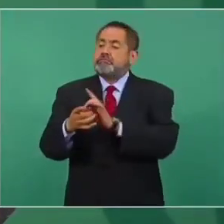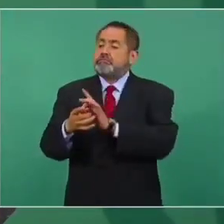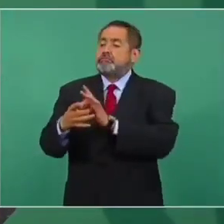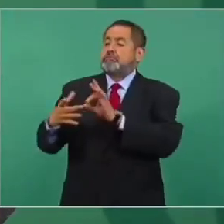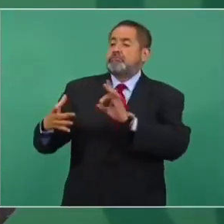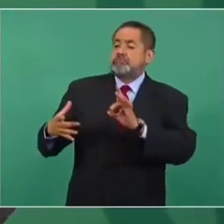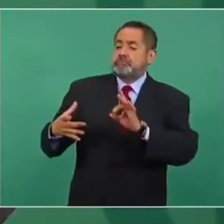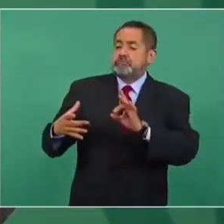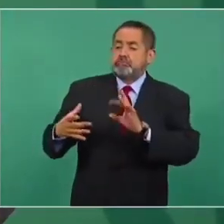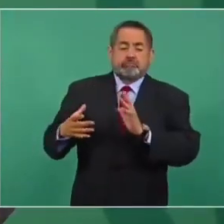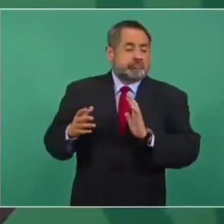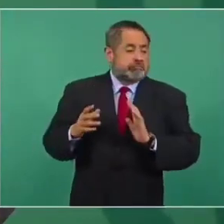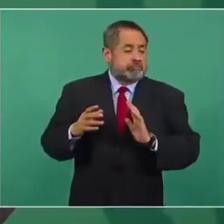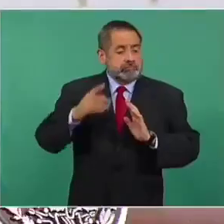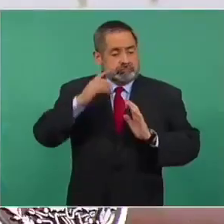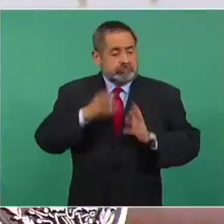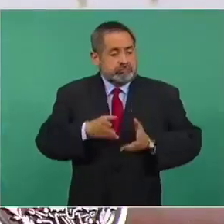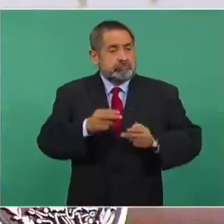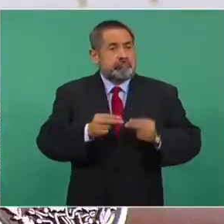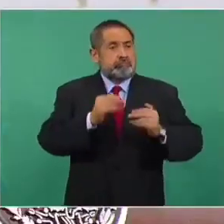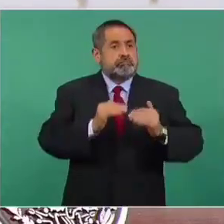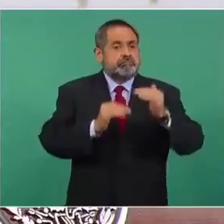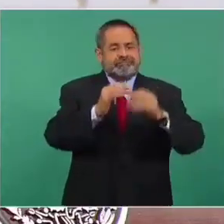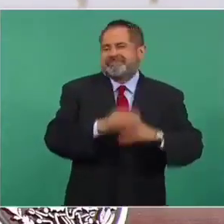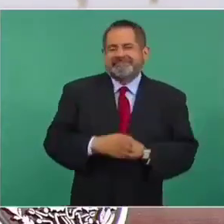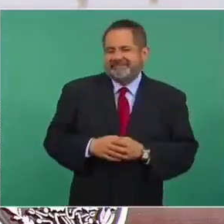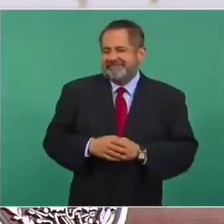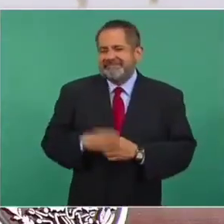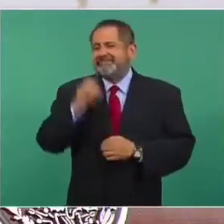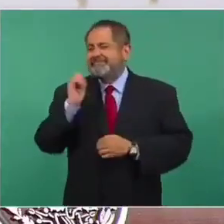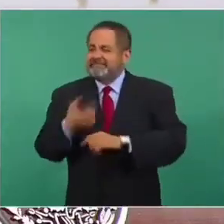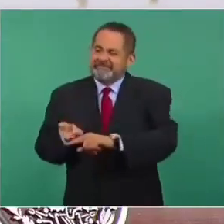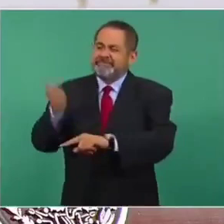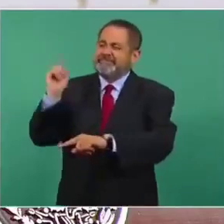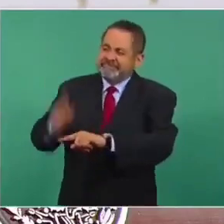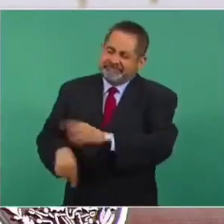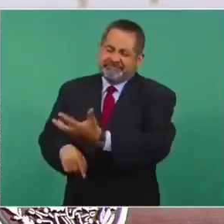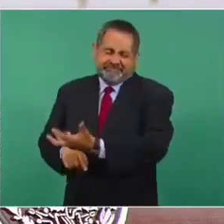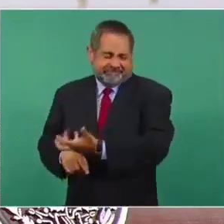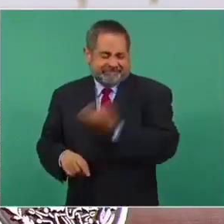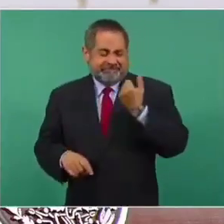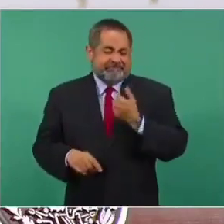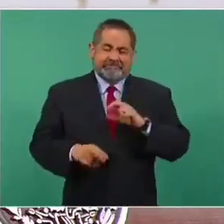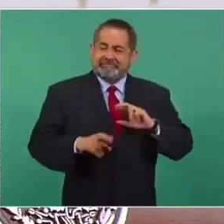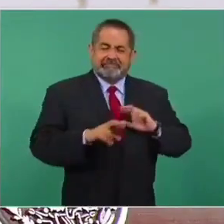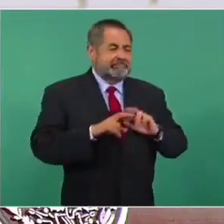eso lo usaron mucho para la privatización,